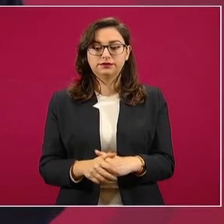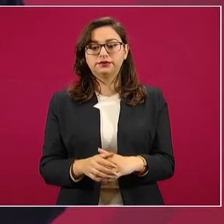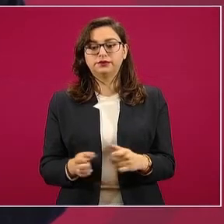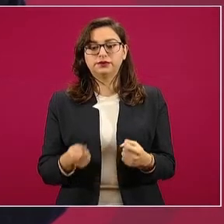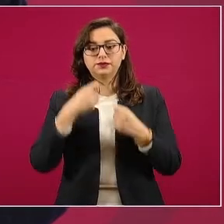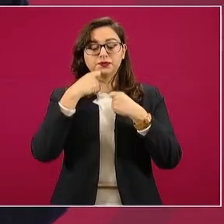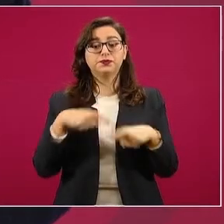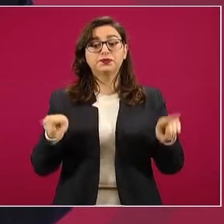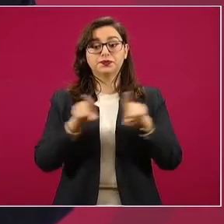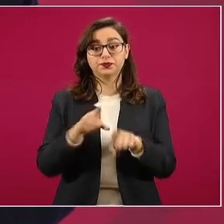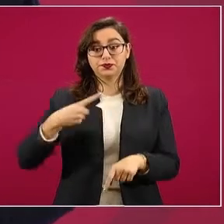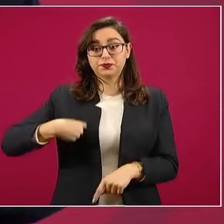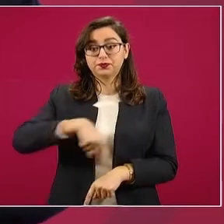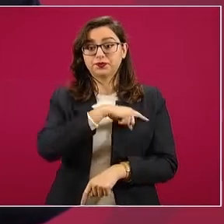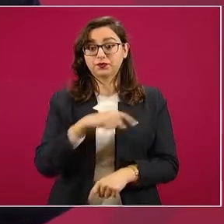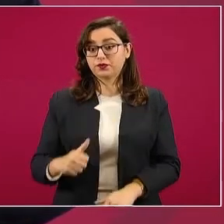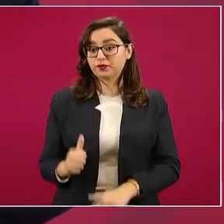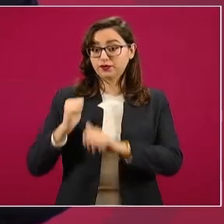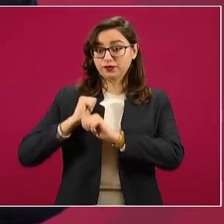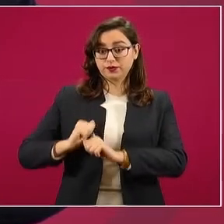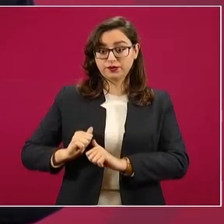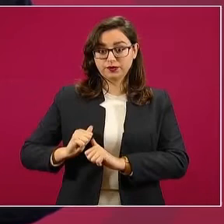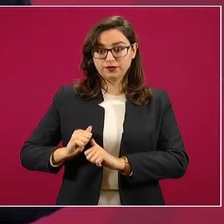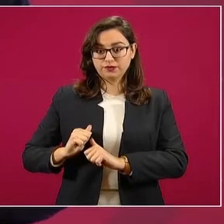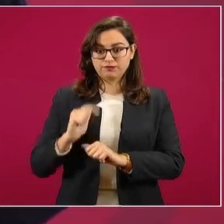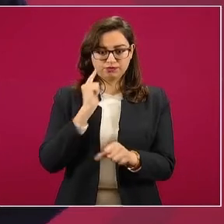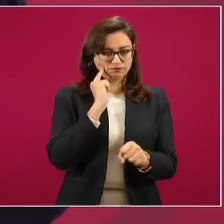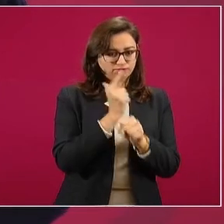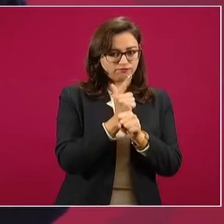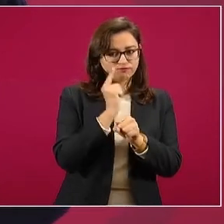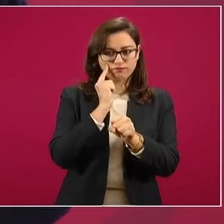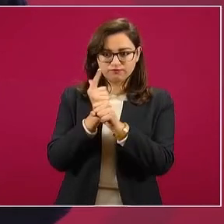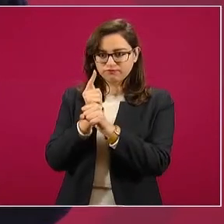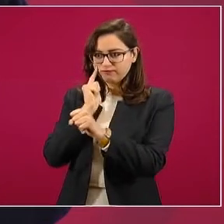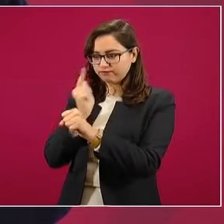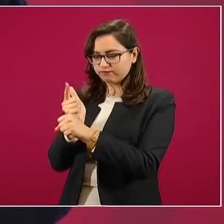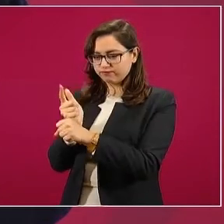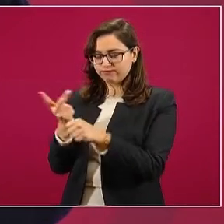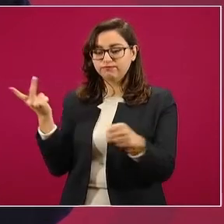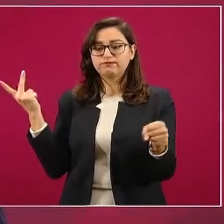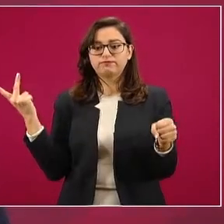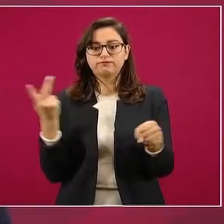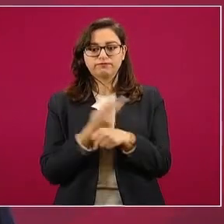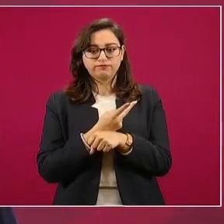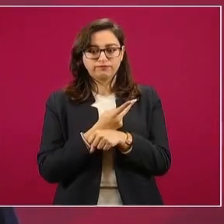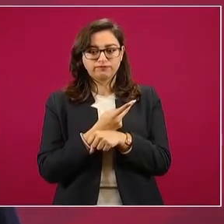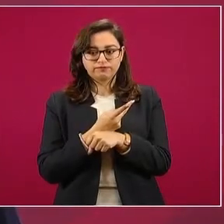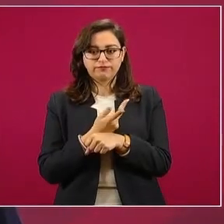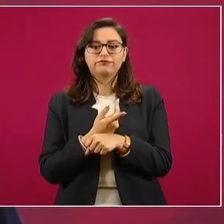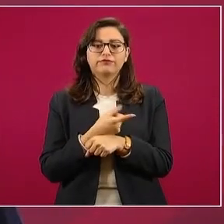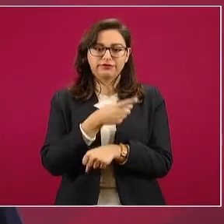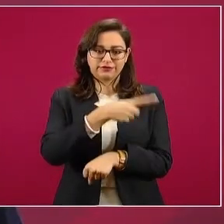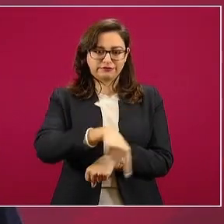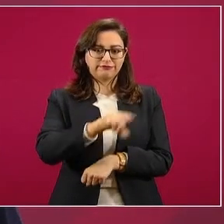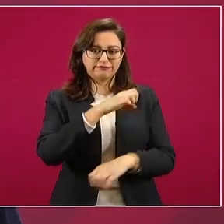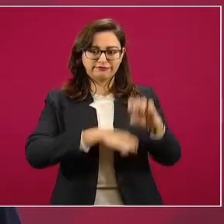de que están utilizando estas maniobras,